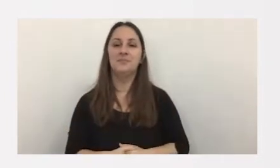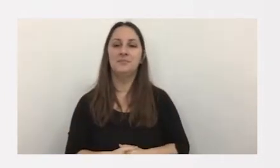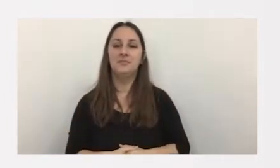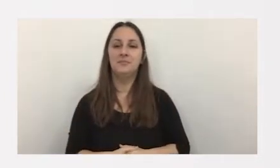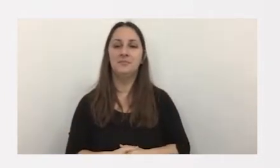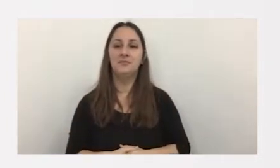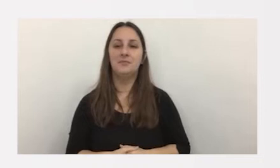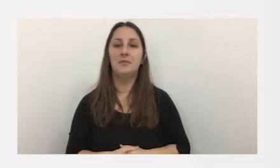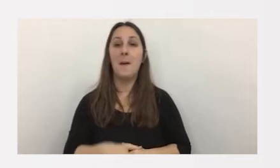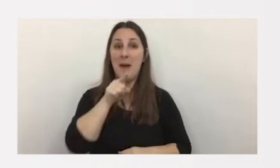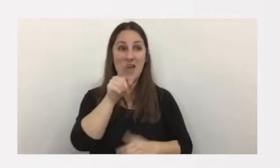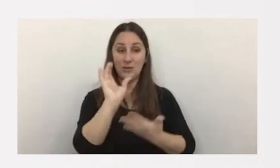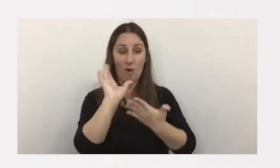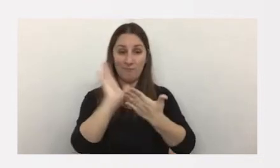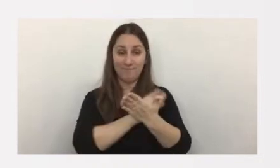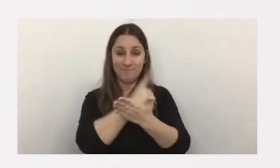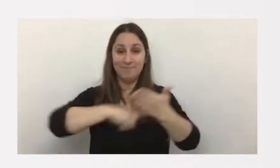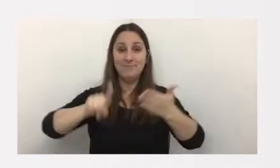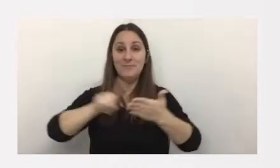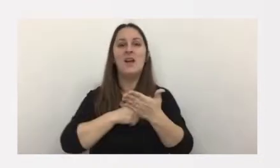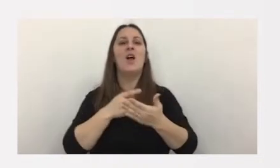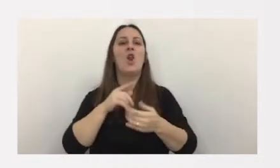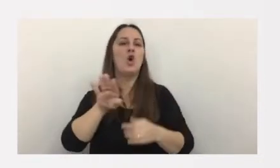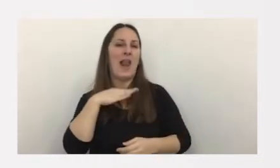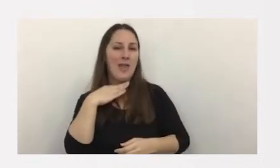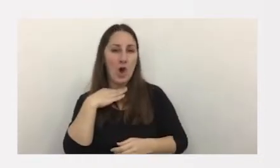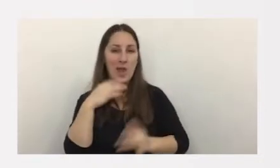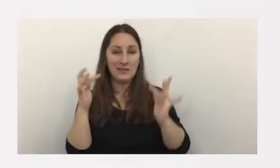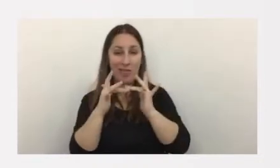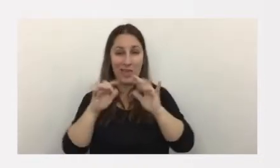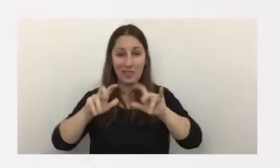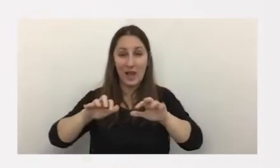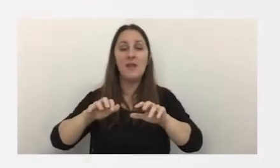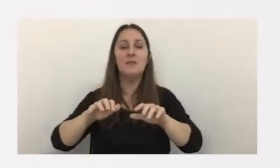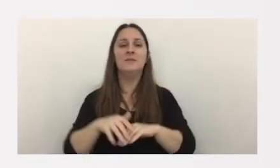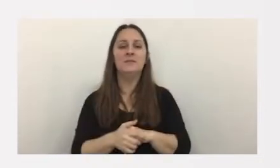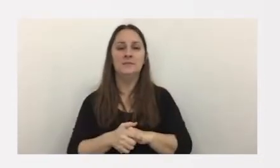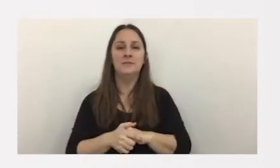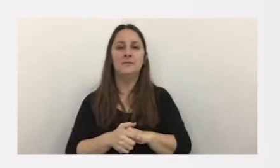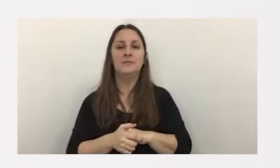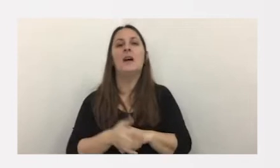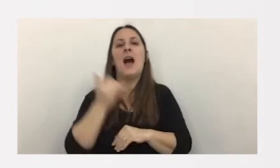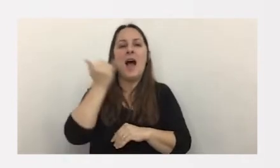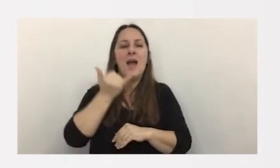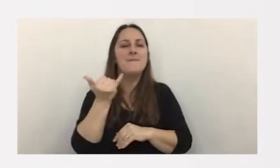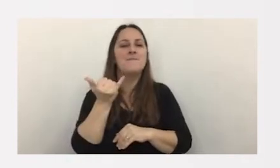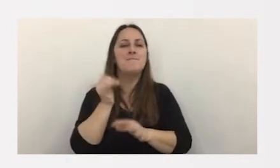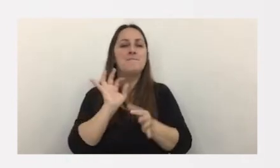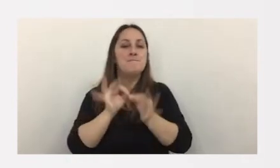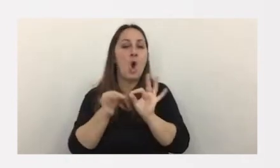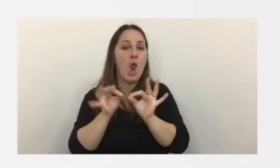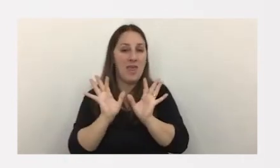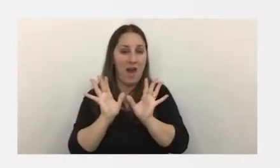para inhibir eso los ciberdelincuentes utilizan monedas valores